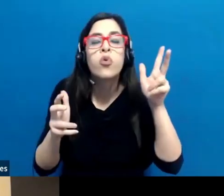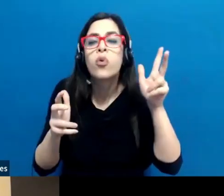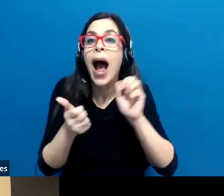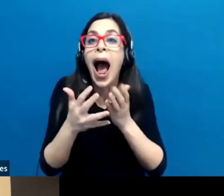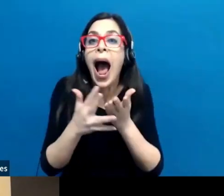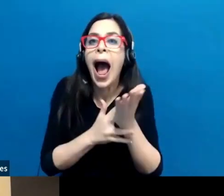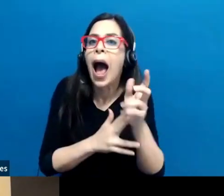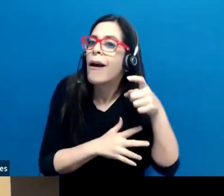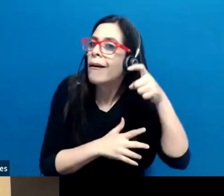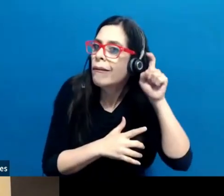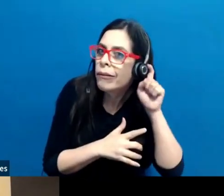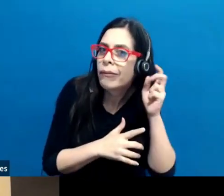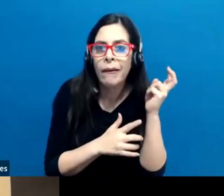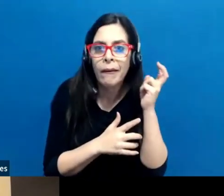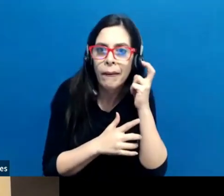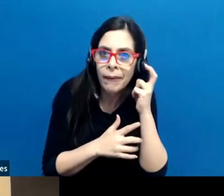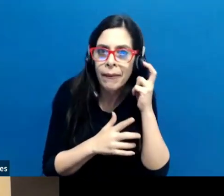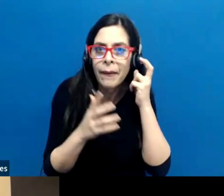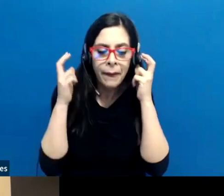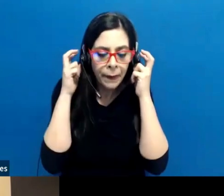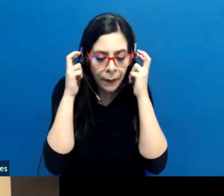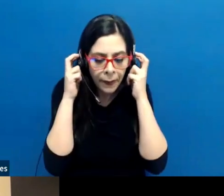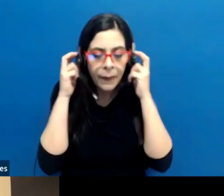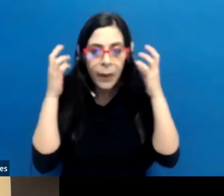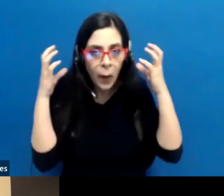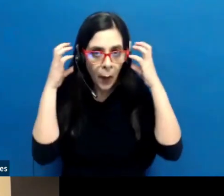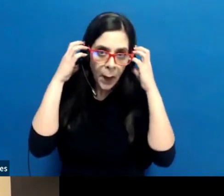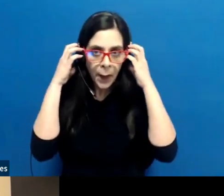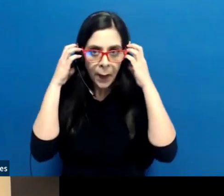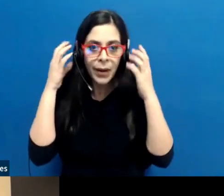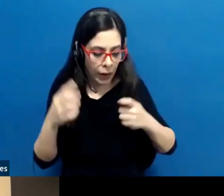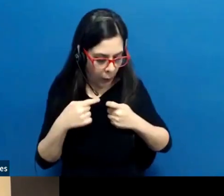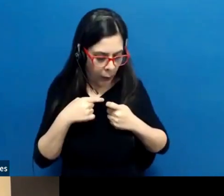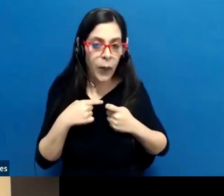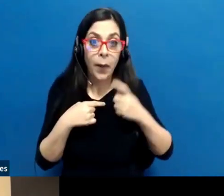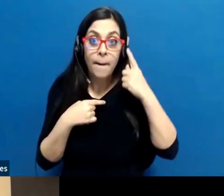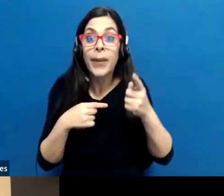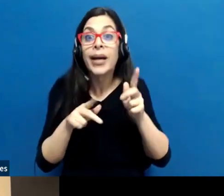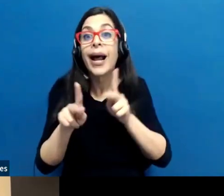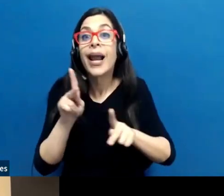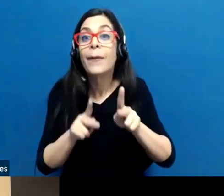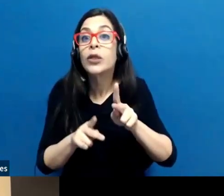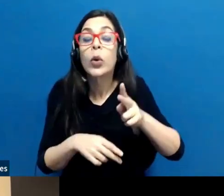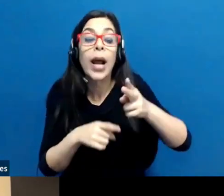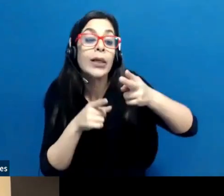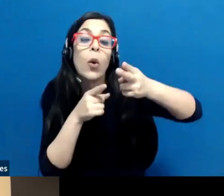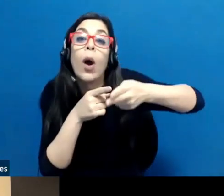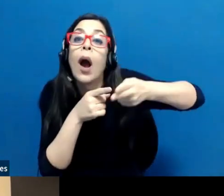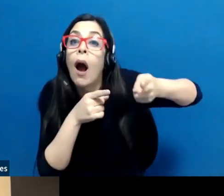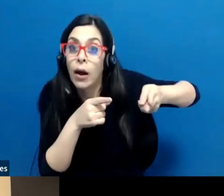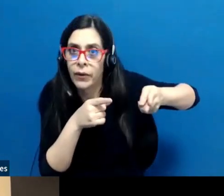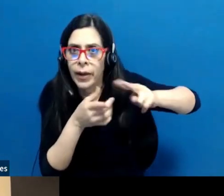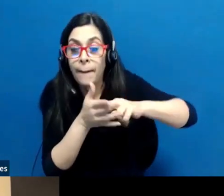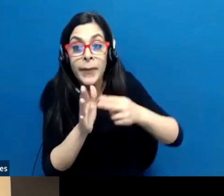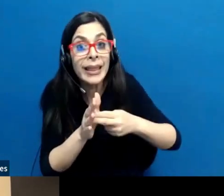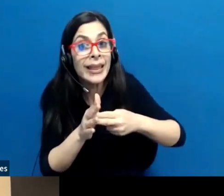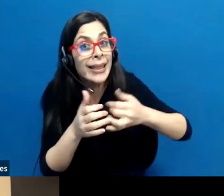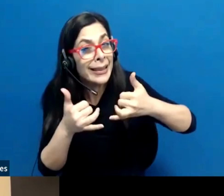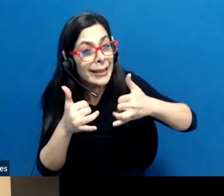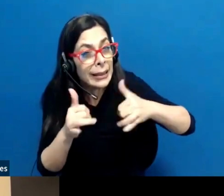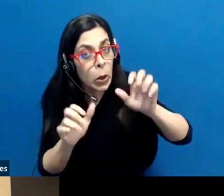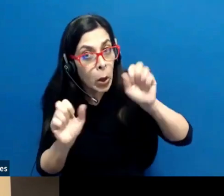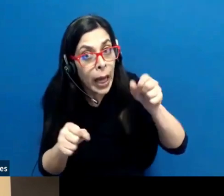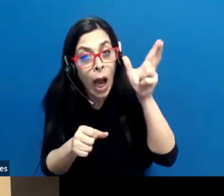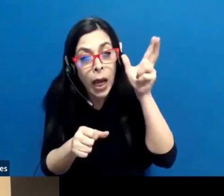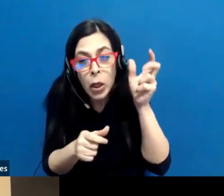cuentan con equipos de amplificación de sonido para la población sorda que tiene pérdida auditiva. Es decir que todavía tienen un residuo